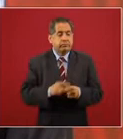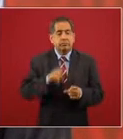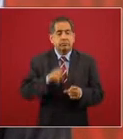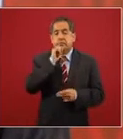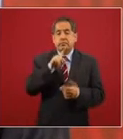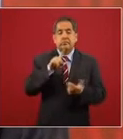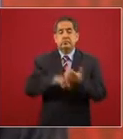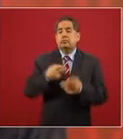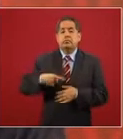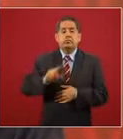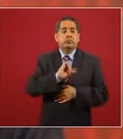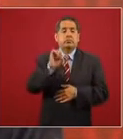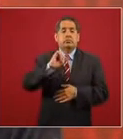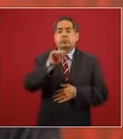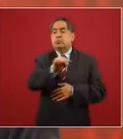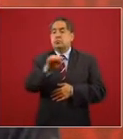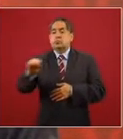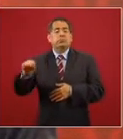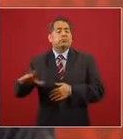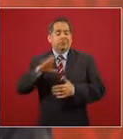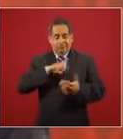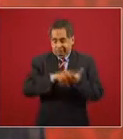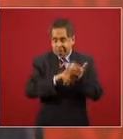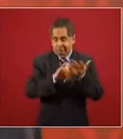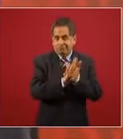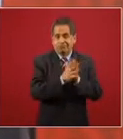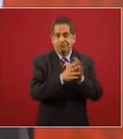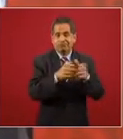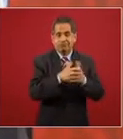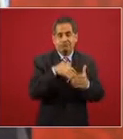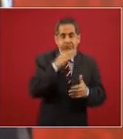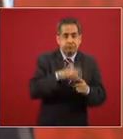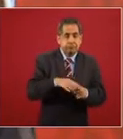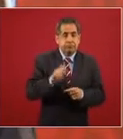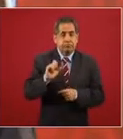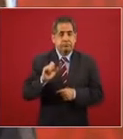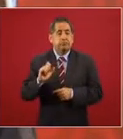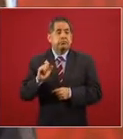públicos a legisladores